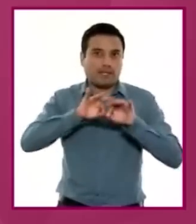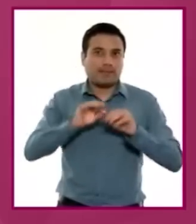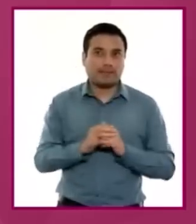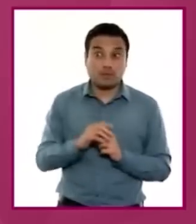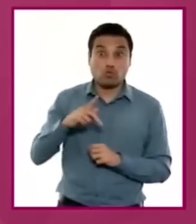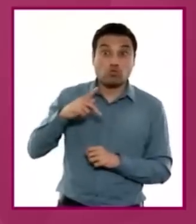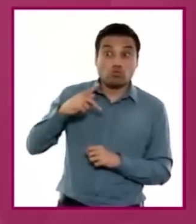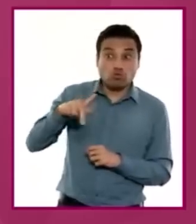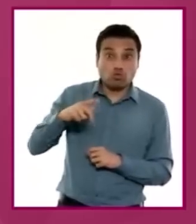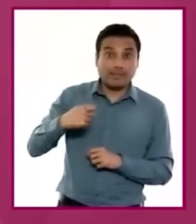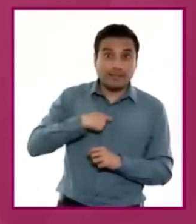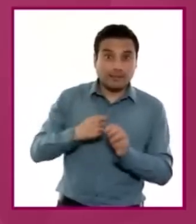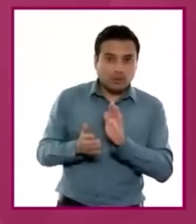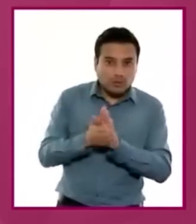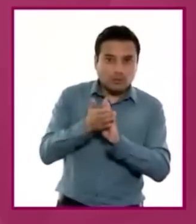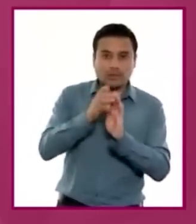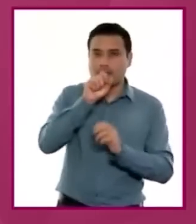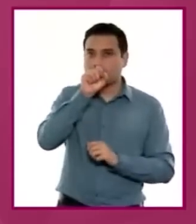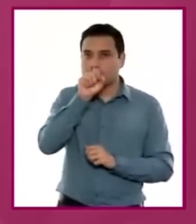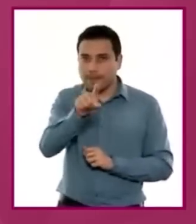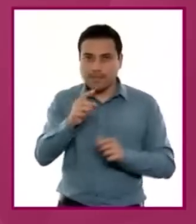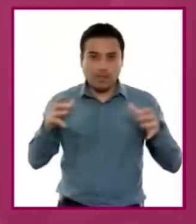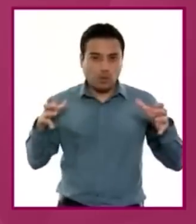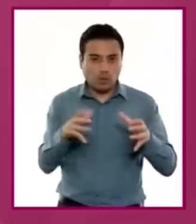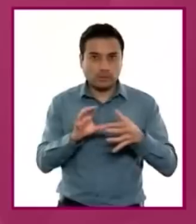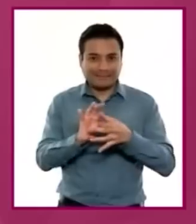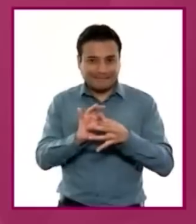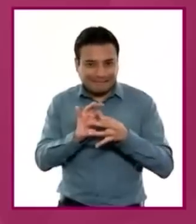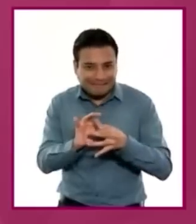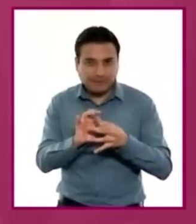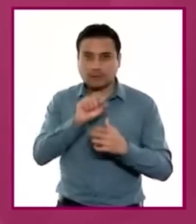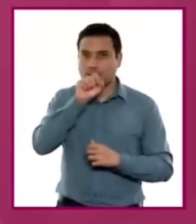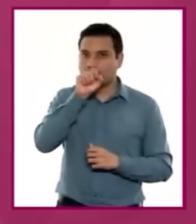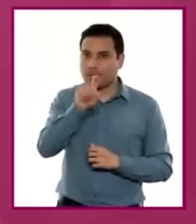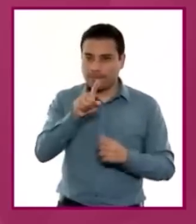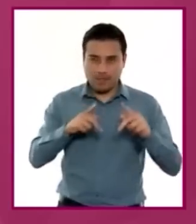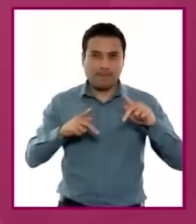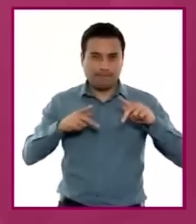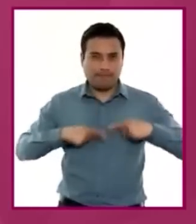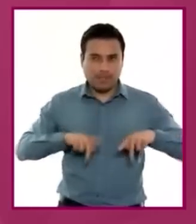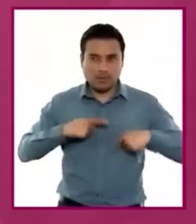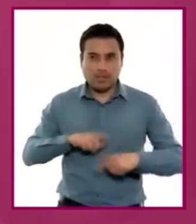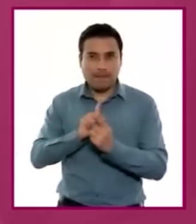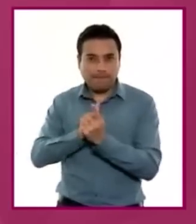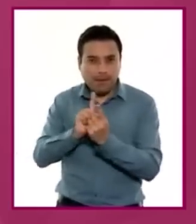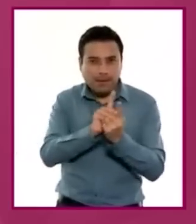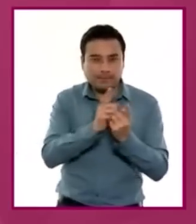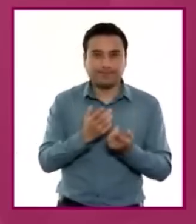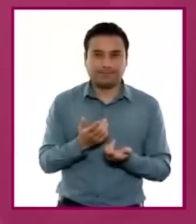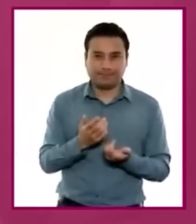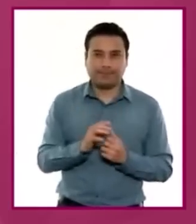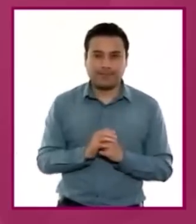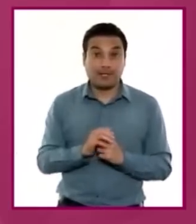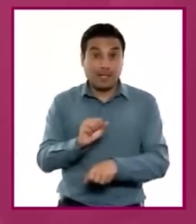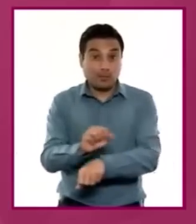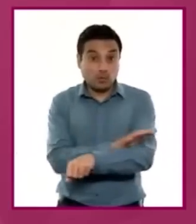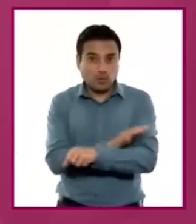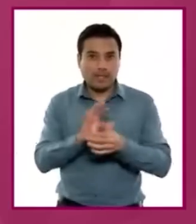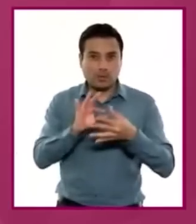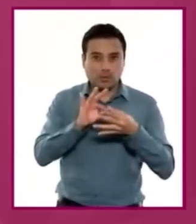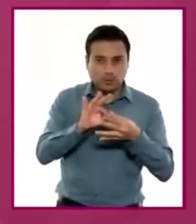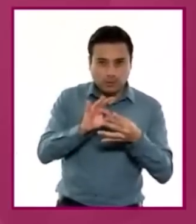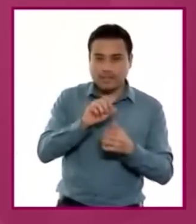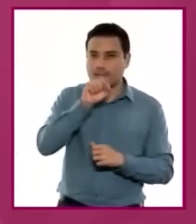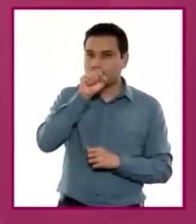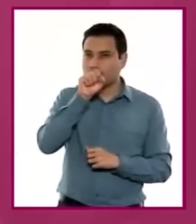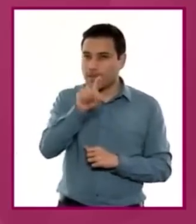identidad, su sentido de pertenencia, su conciencia de interdependencia, su conexión emocional y su compromiso ético para